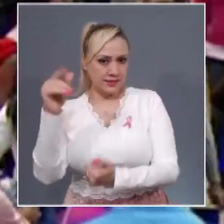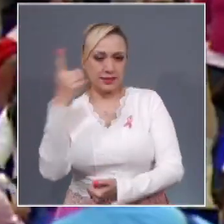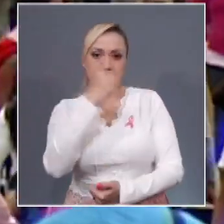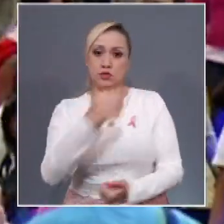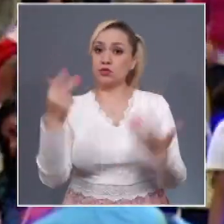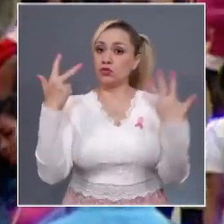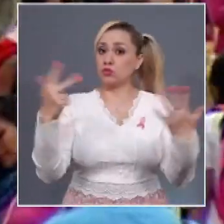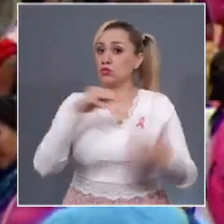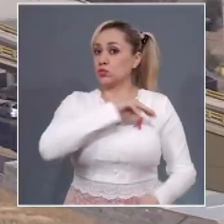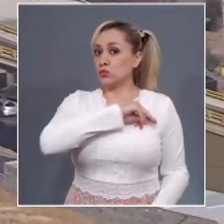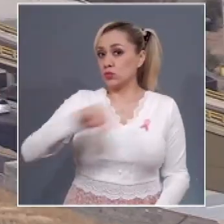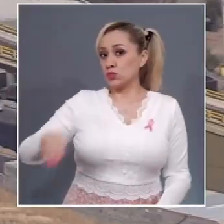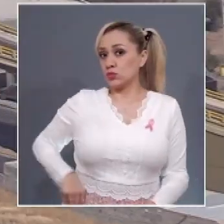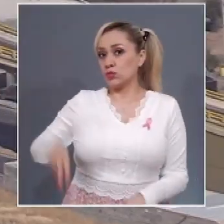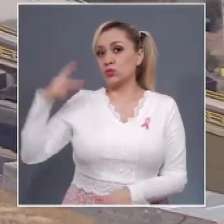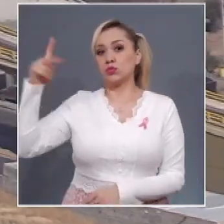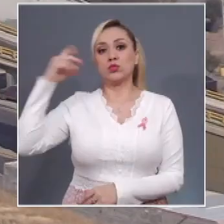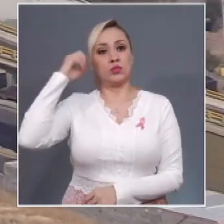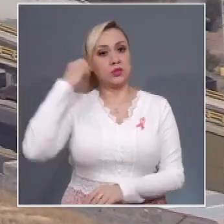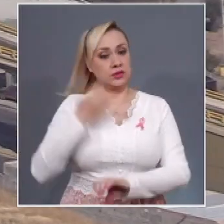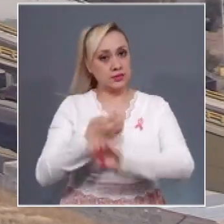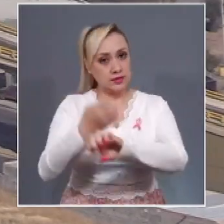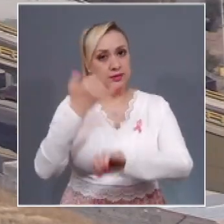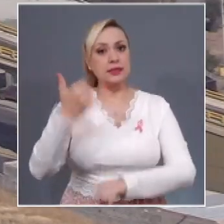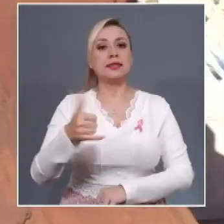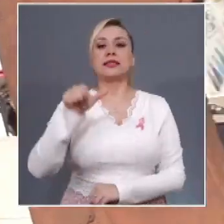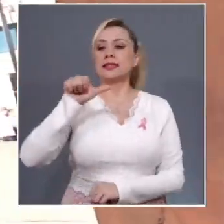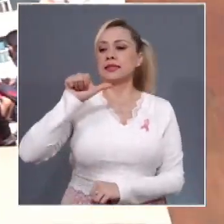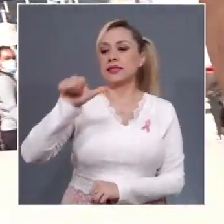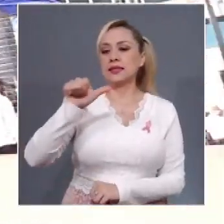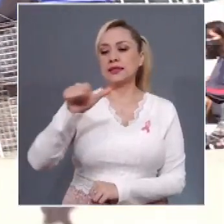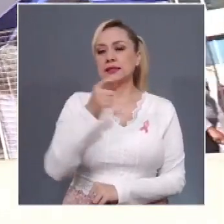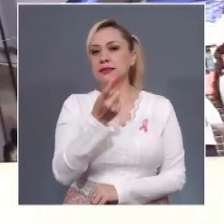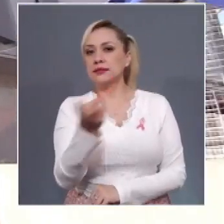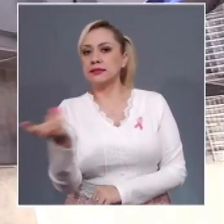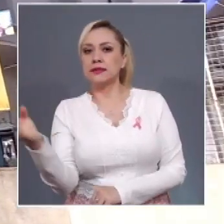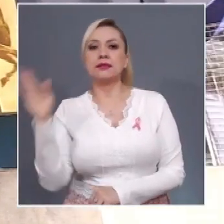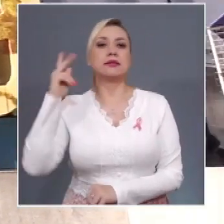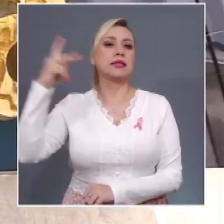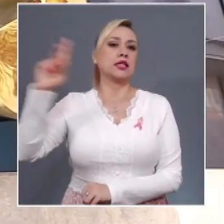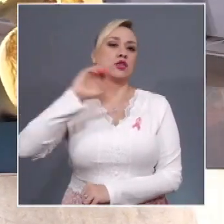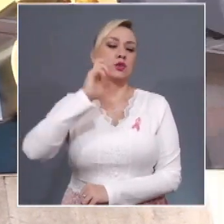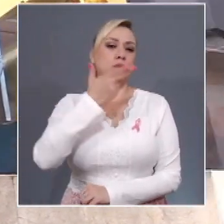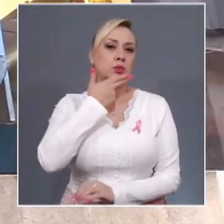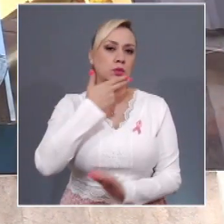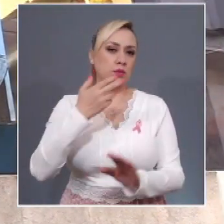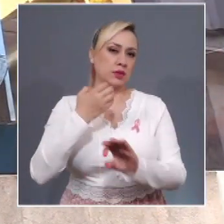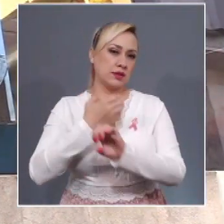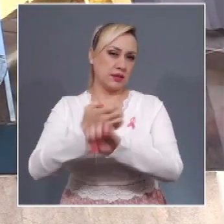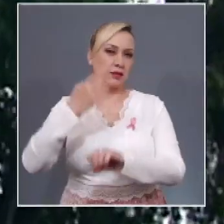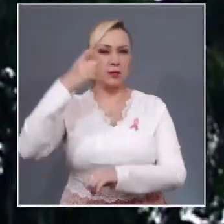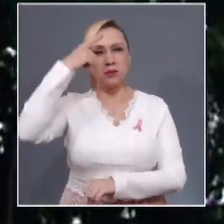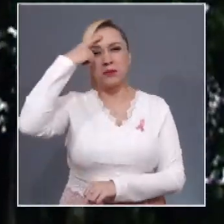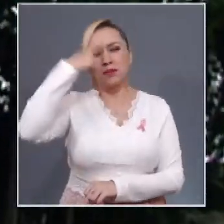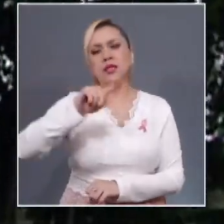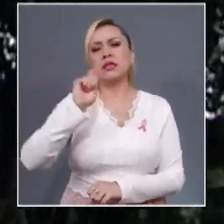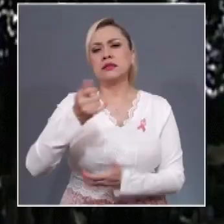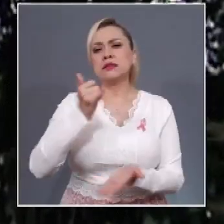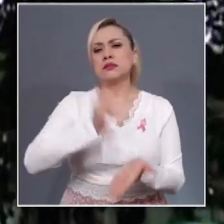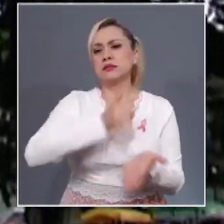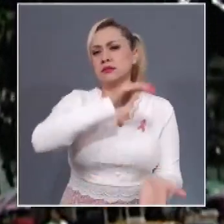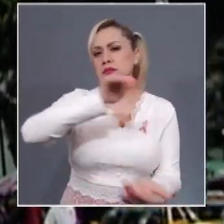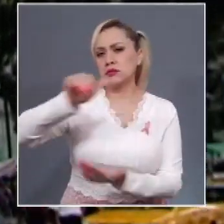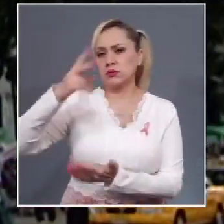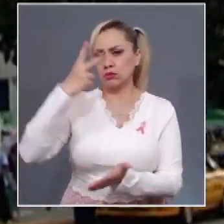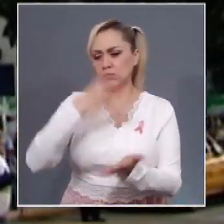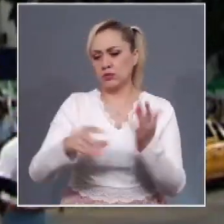estado de Oaxaca y 16 del estado de Chihuahua, todas para el ejercicio fiscal 2022. Así,